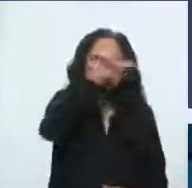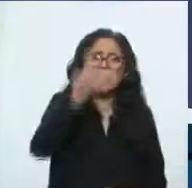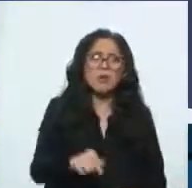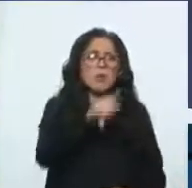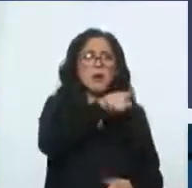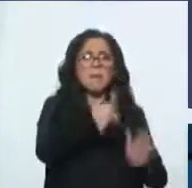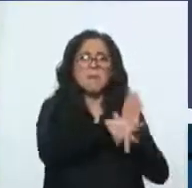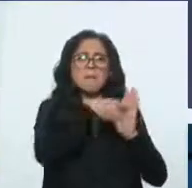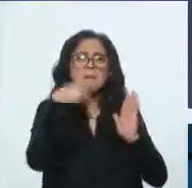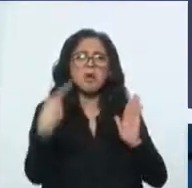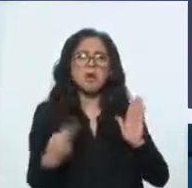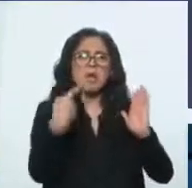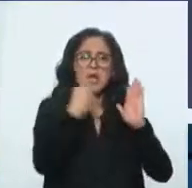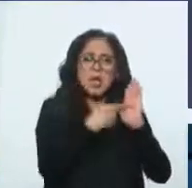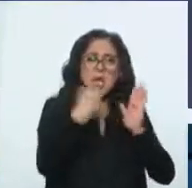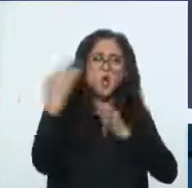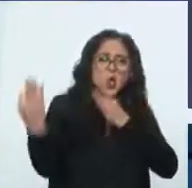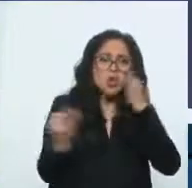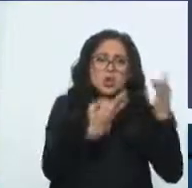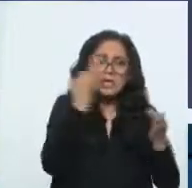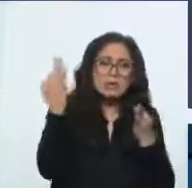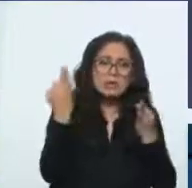noticias, sino puras aclaraciones.